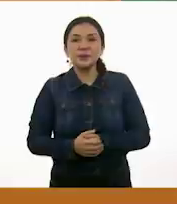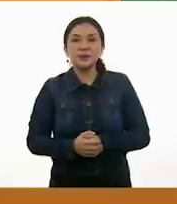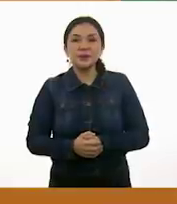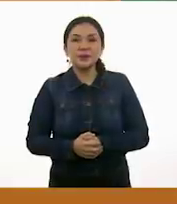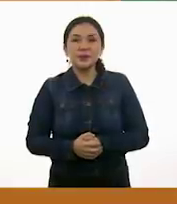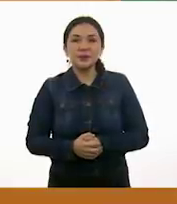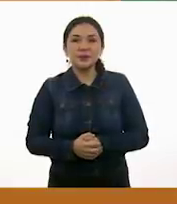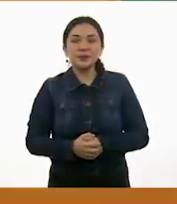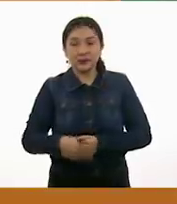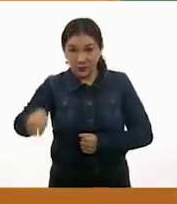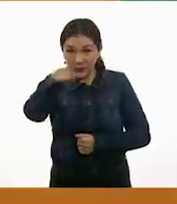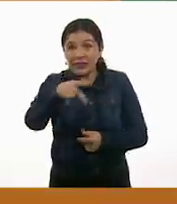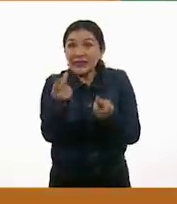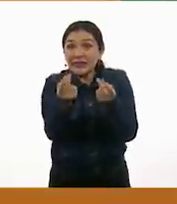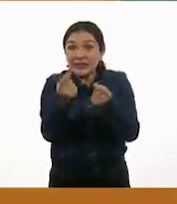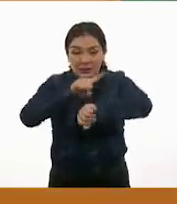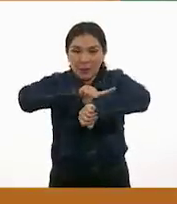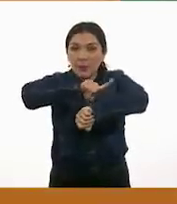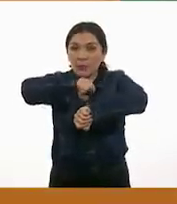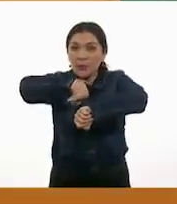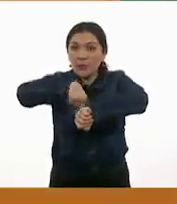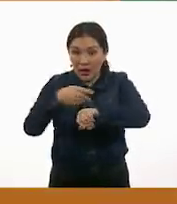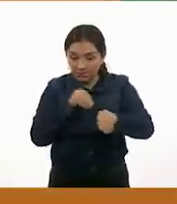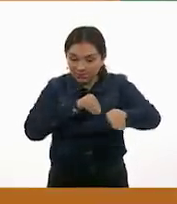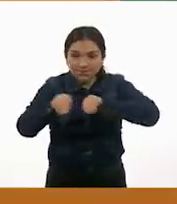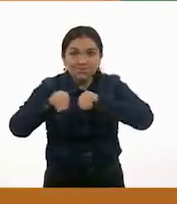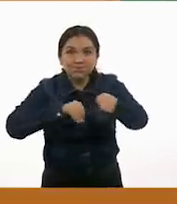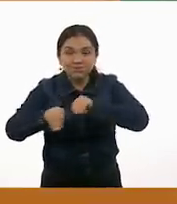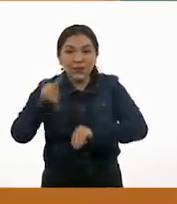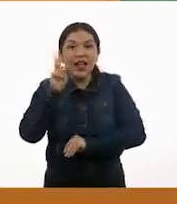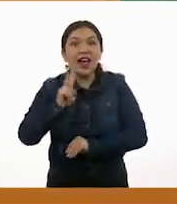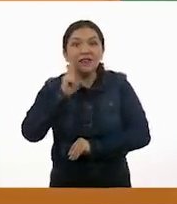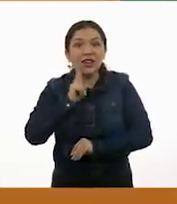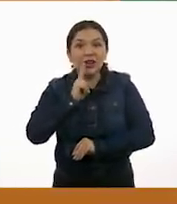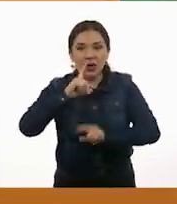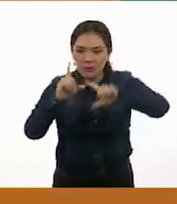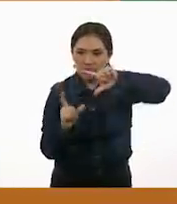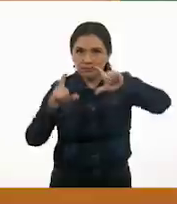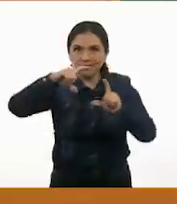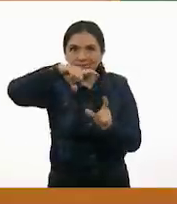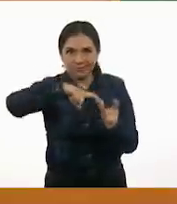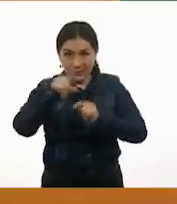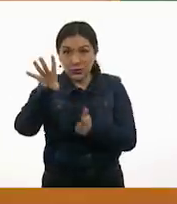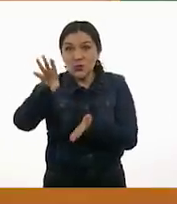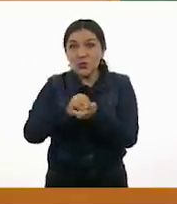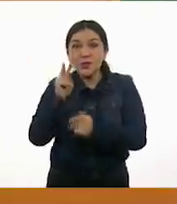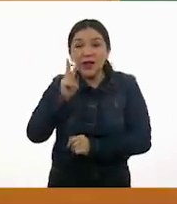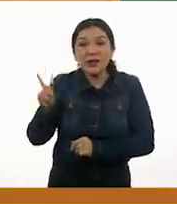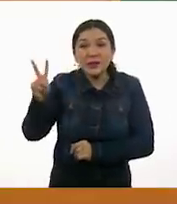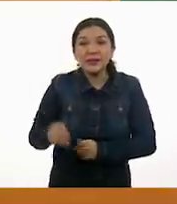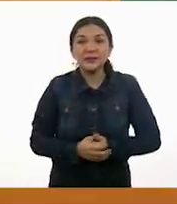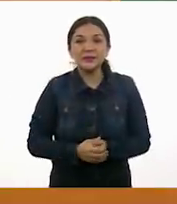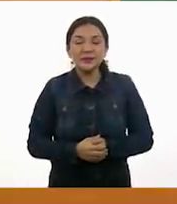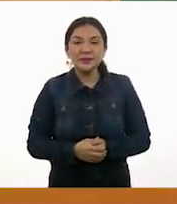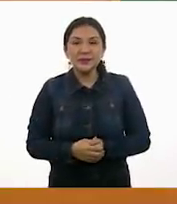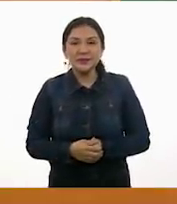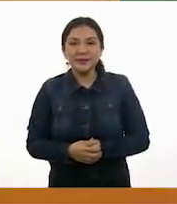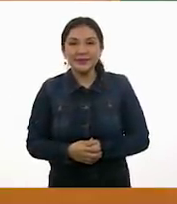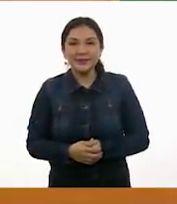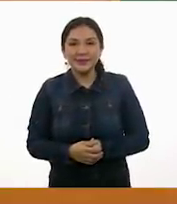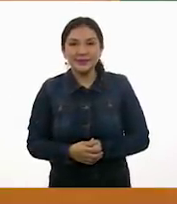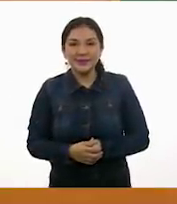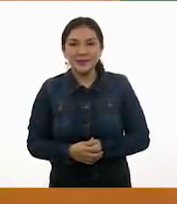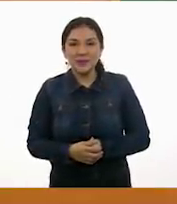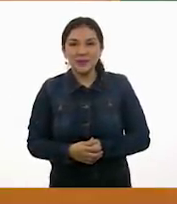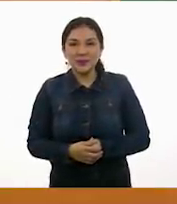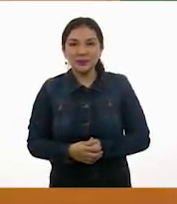primero el recado. Niños y niñas allá en casa, ustedes también muevan sus piezas. Acomódenlas. Volteen. este. Que